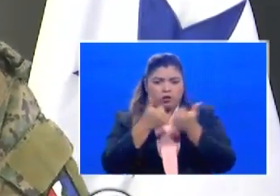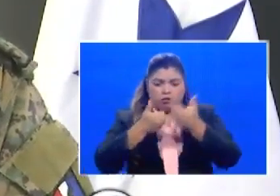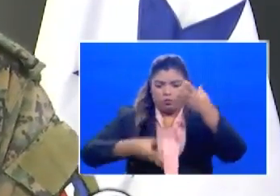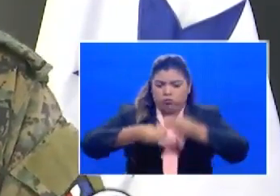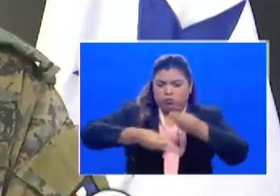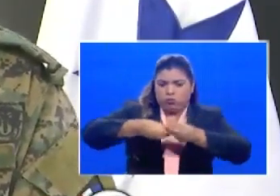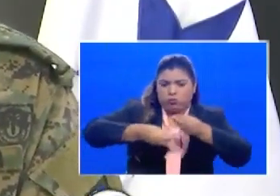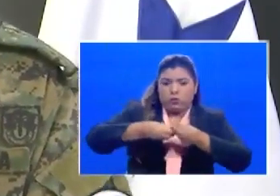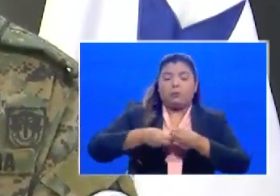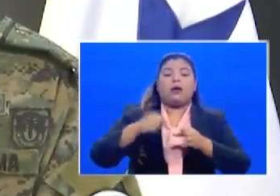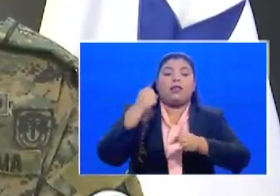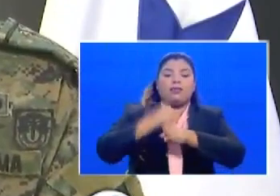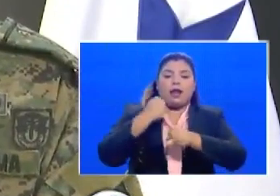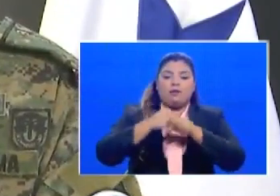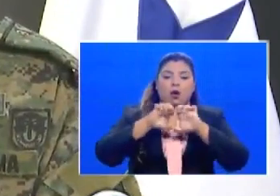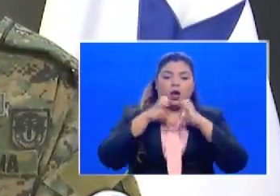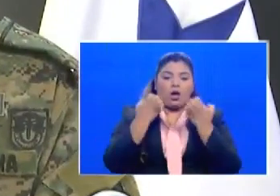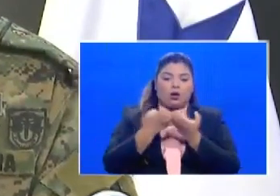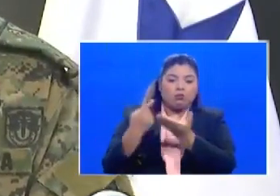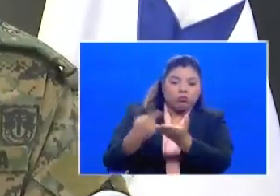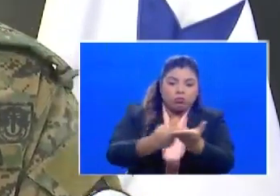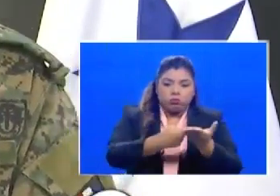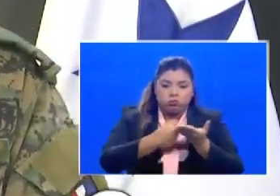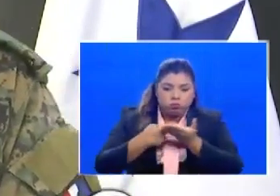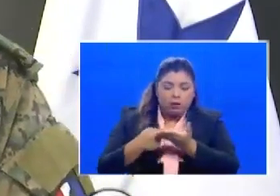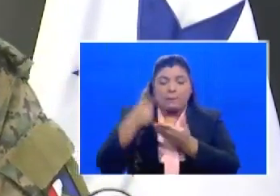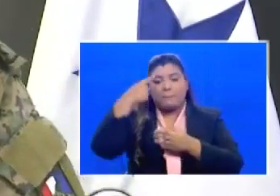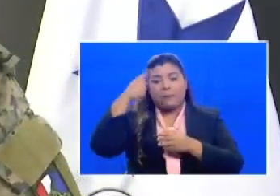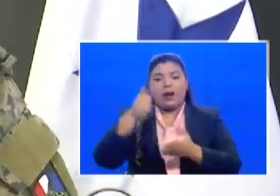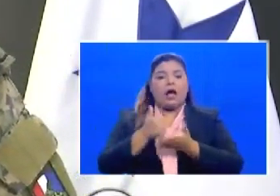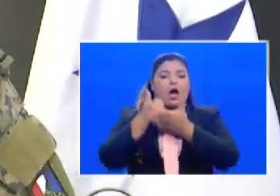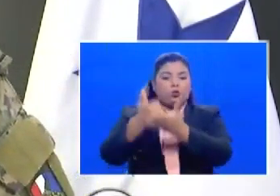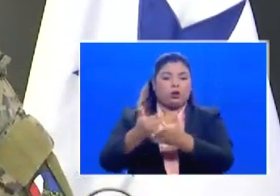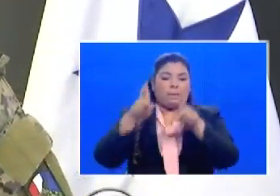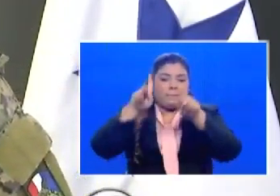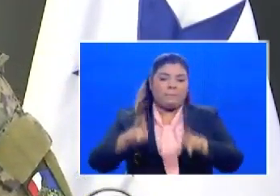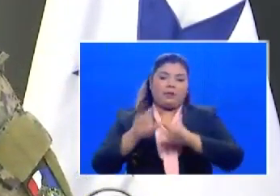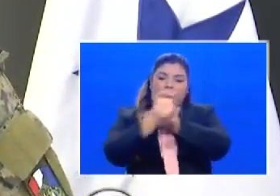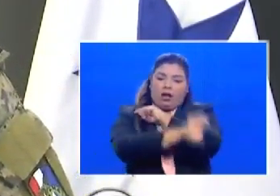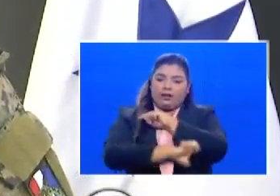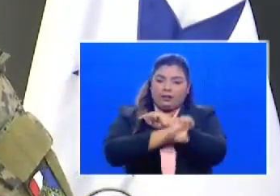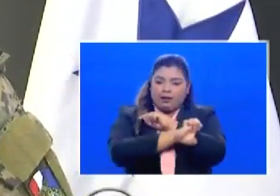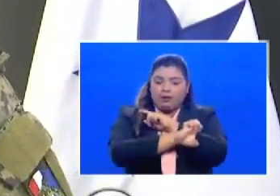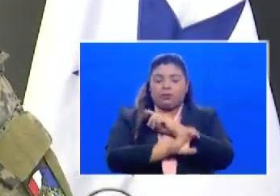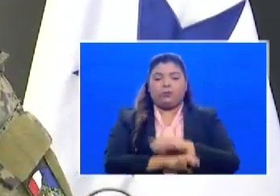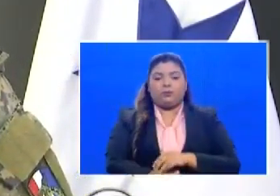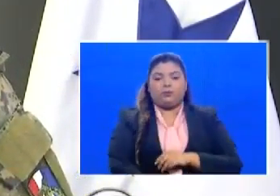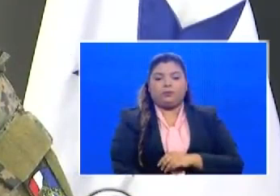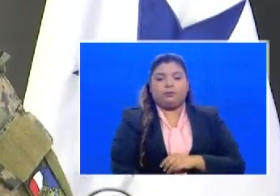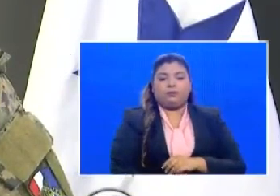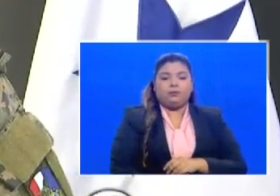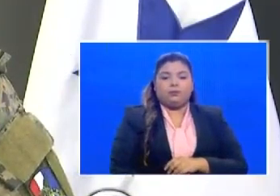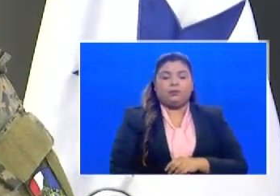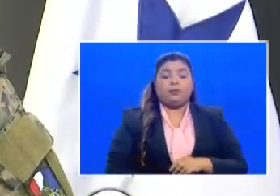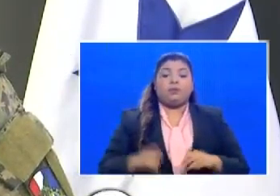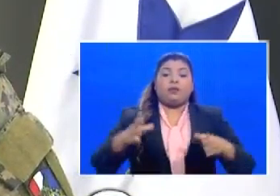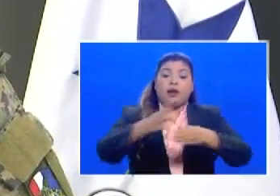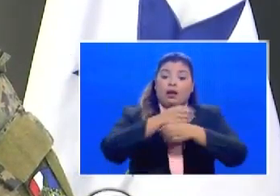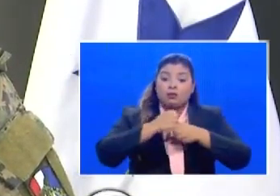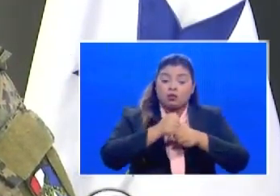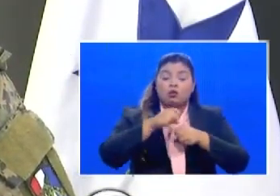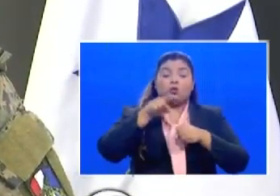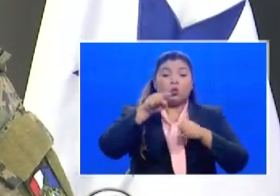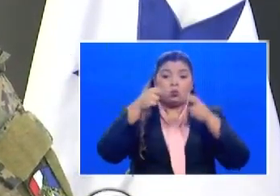multidisciplinariamente el fenómeno migratorio como hasta la fecha lo hemos hecho visibilizando un flujo